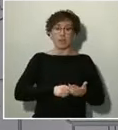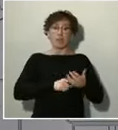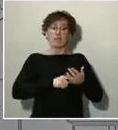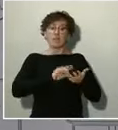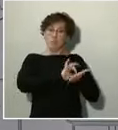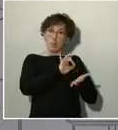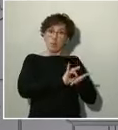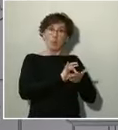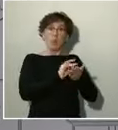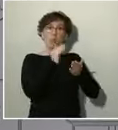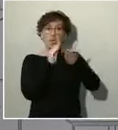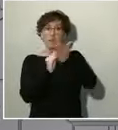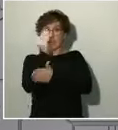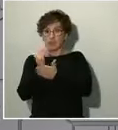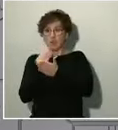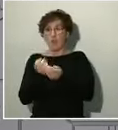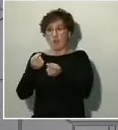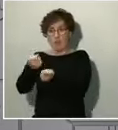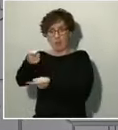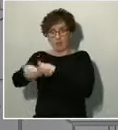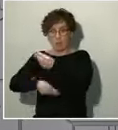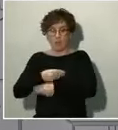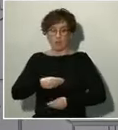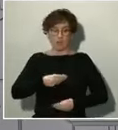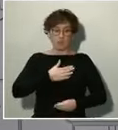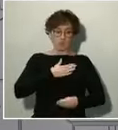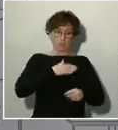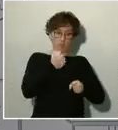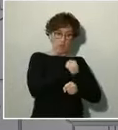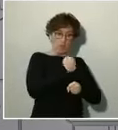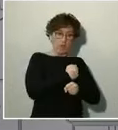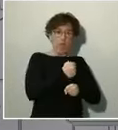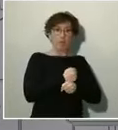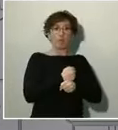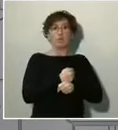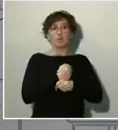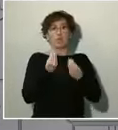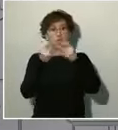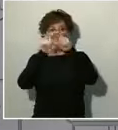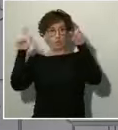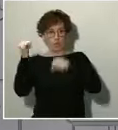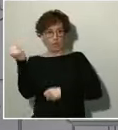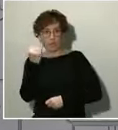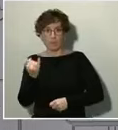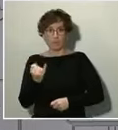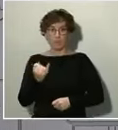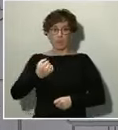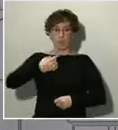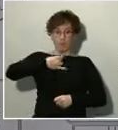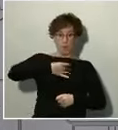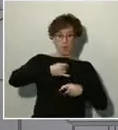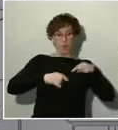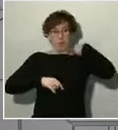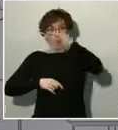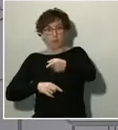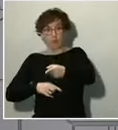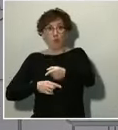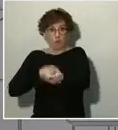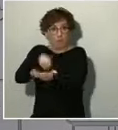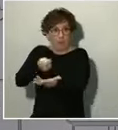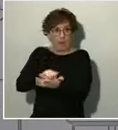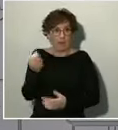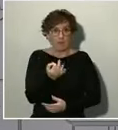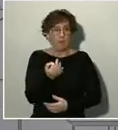empleadores, cara a los empleados. Los acreedores, cara a los deudores. Todos debemos ser conscientes de que podemos ocupar